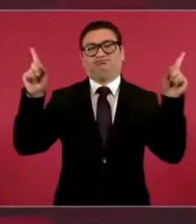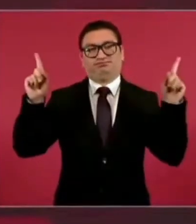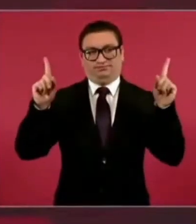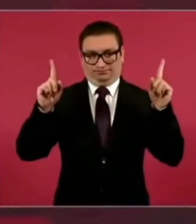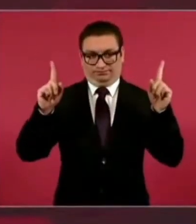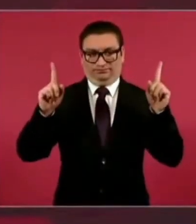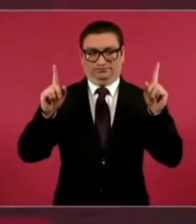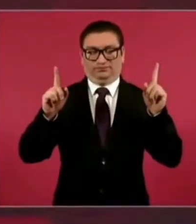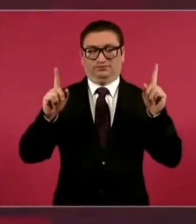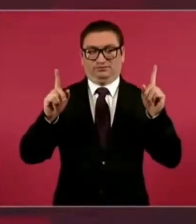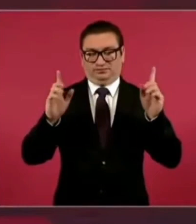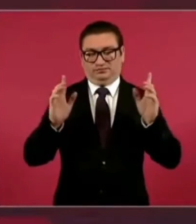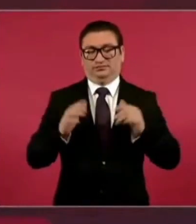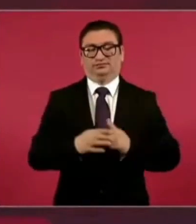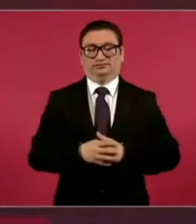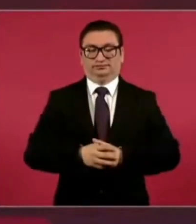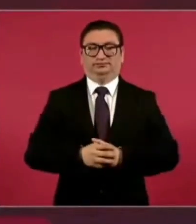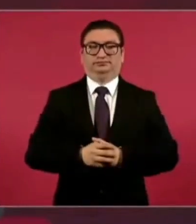ahora es distinto.